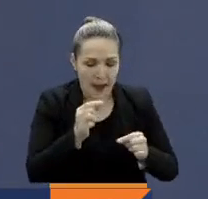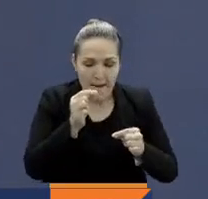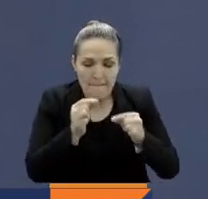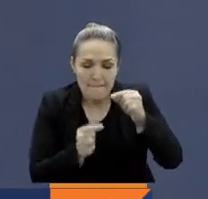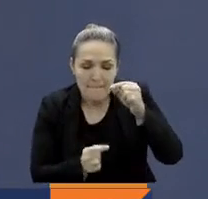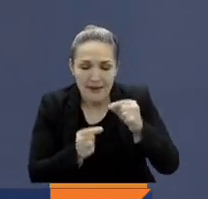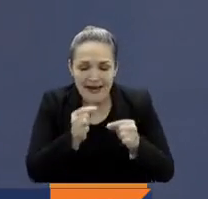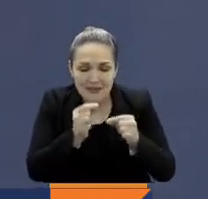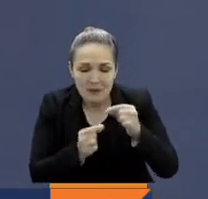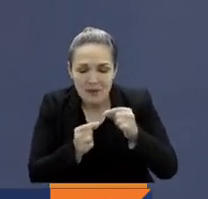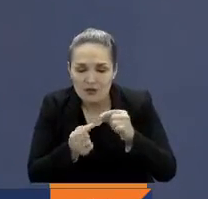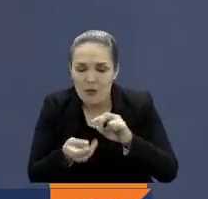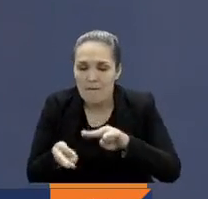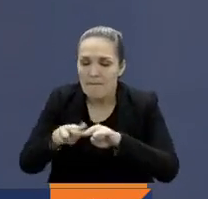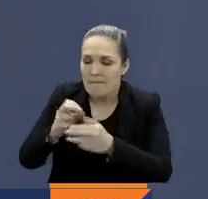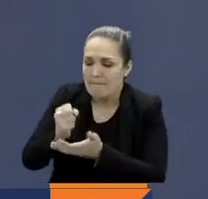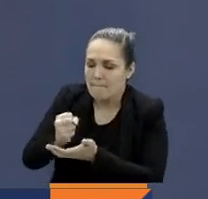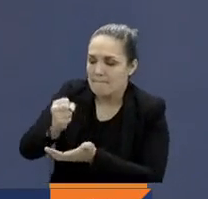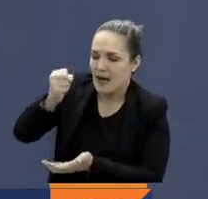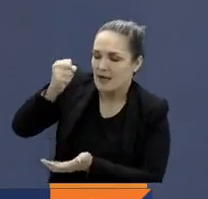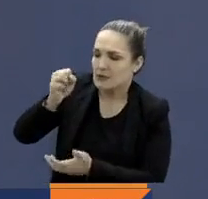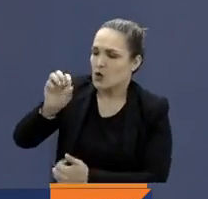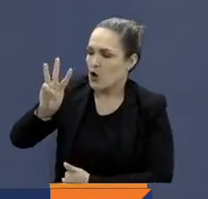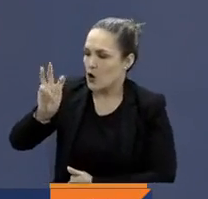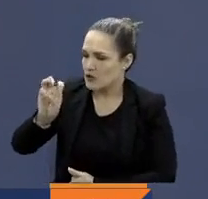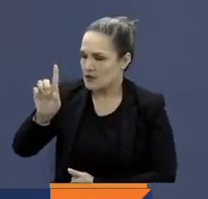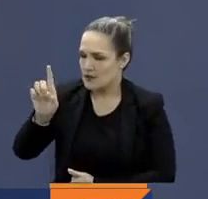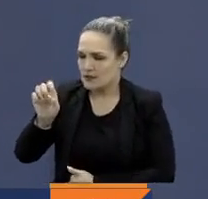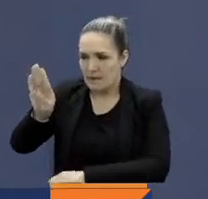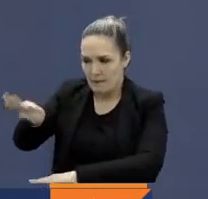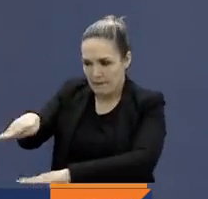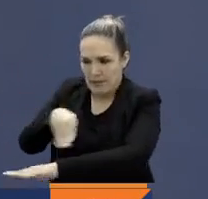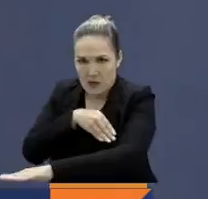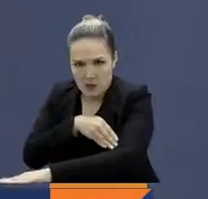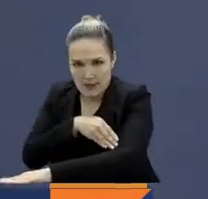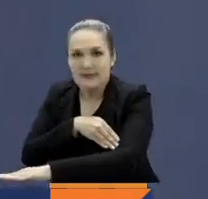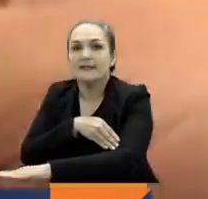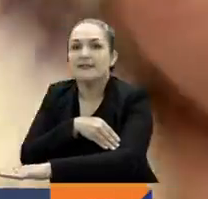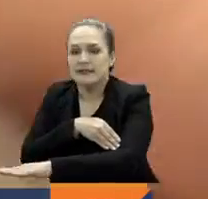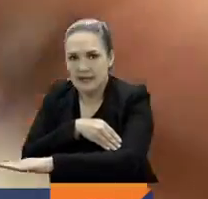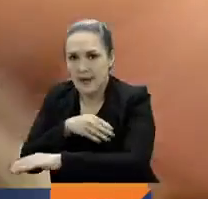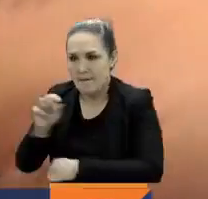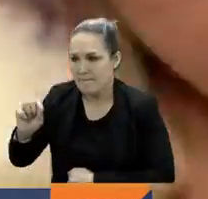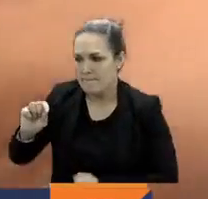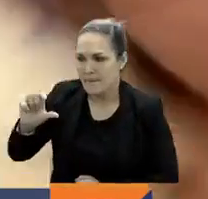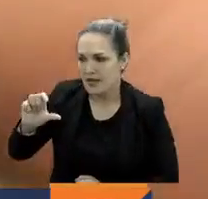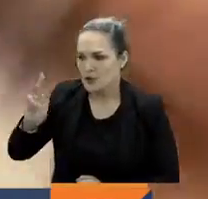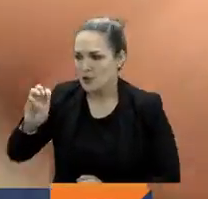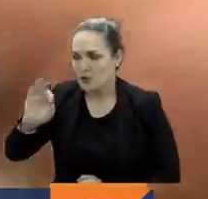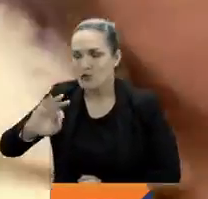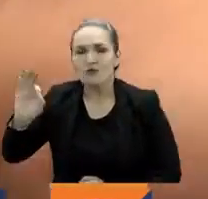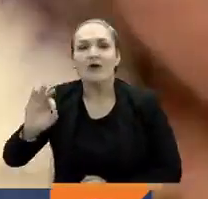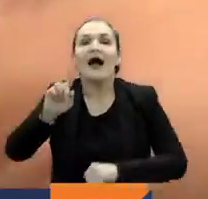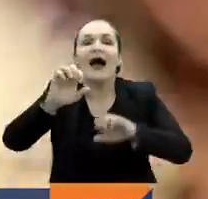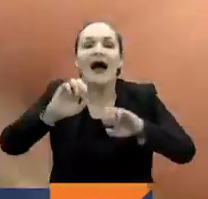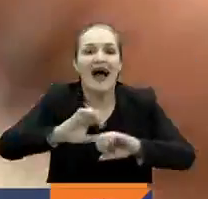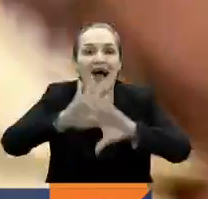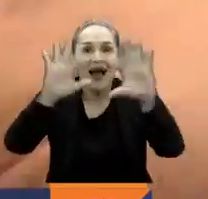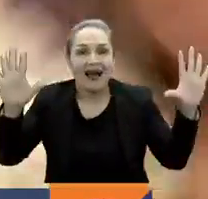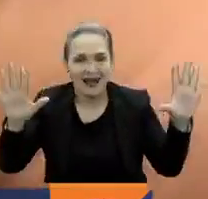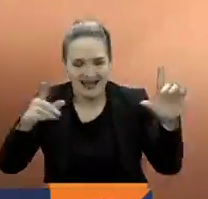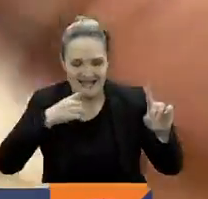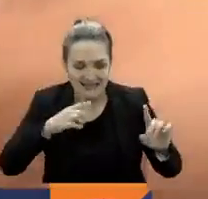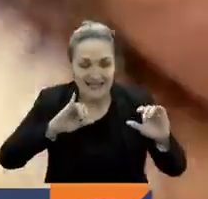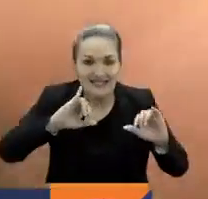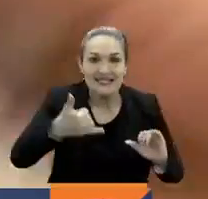86 billones, más del 8% del PIB. La ministra aclaró que hay un déficit fiscal de